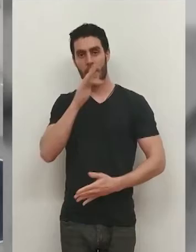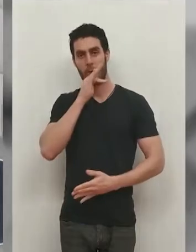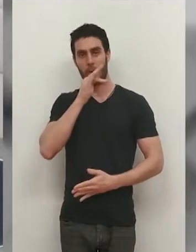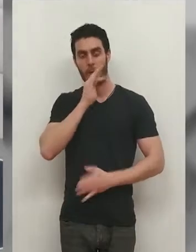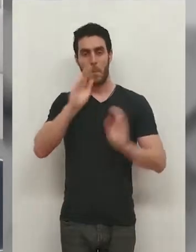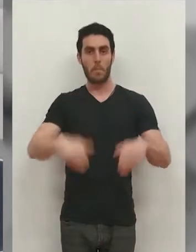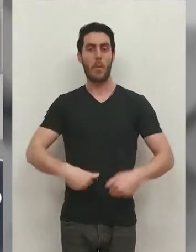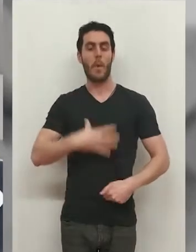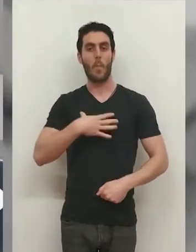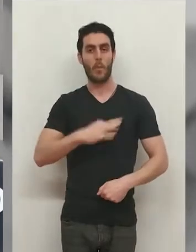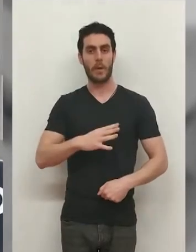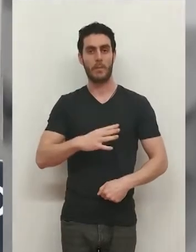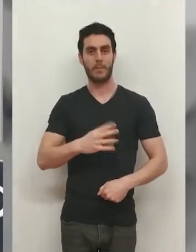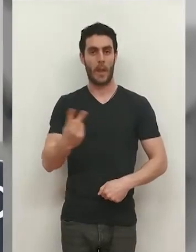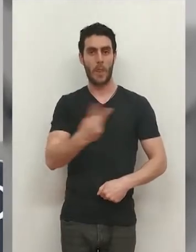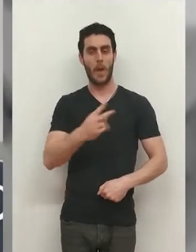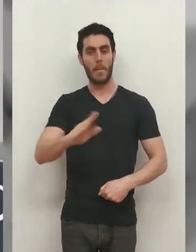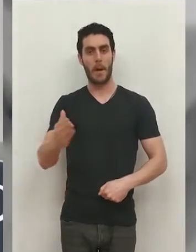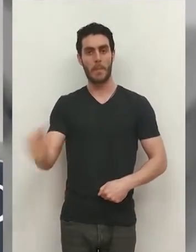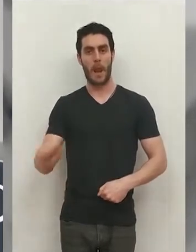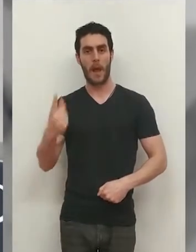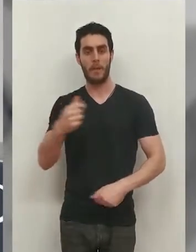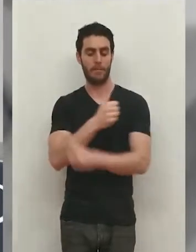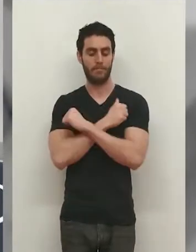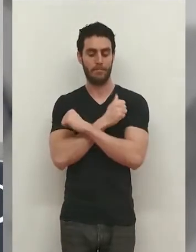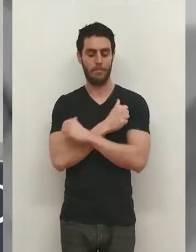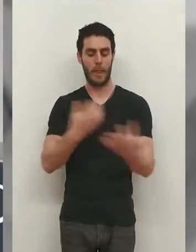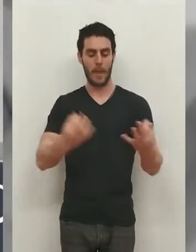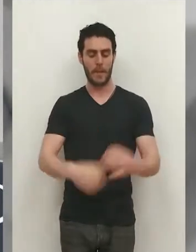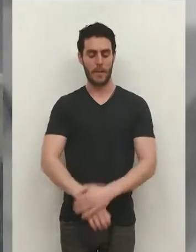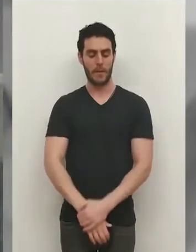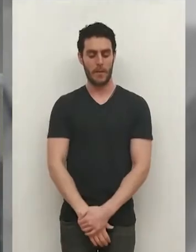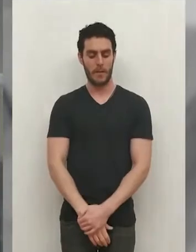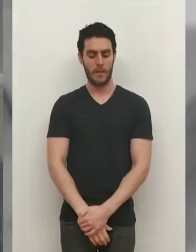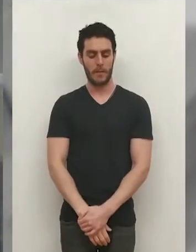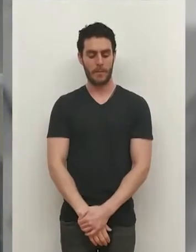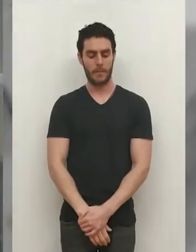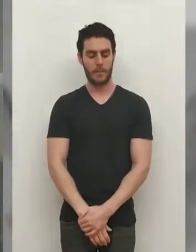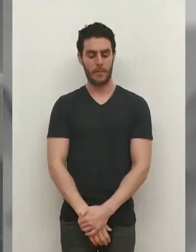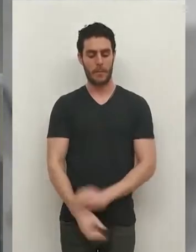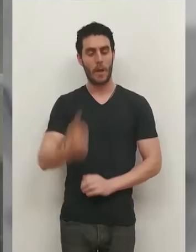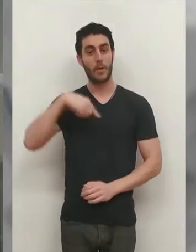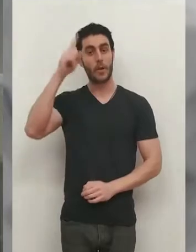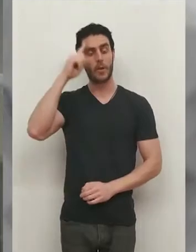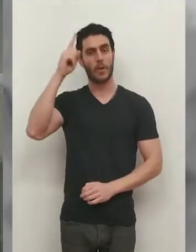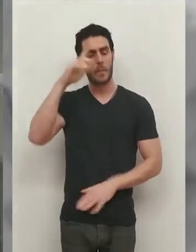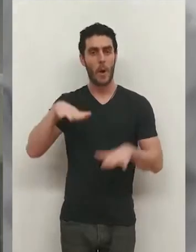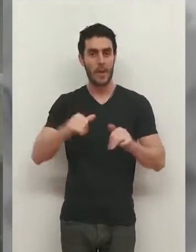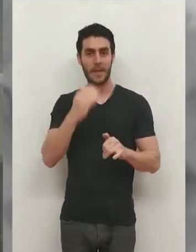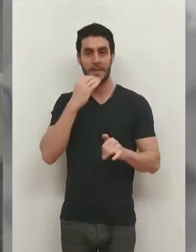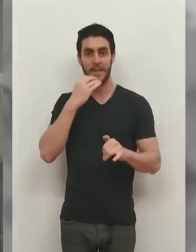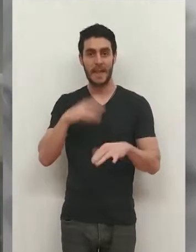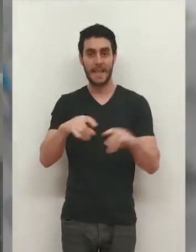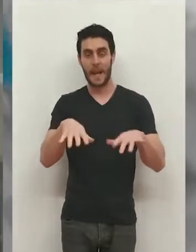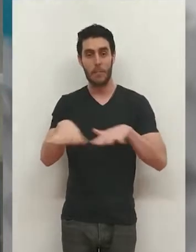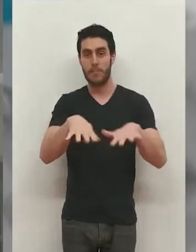afectadas puedan volver. Las dos más dañadas tendrán que esperar. Ni siquiera sabemos con certeza si